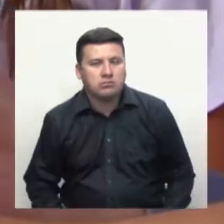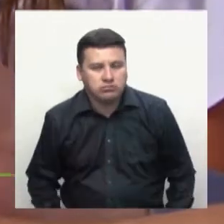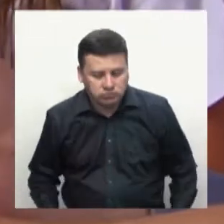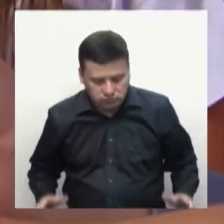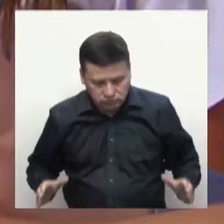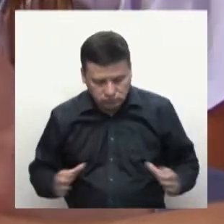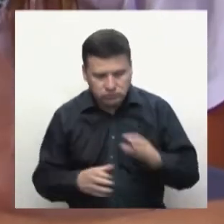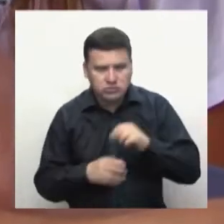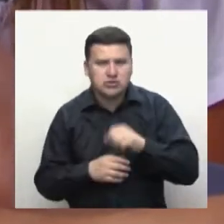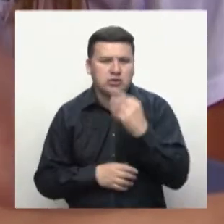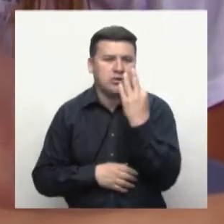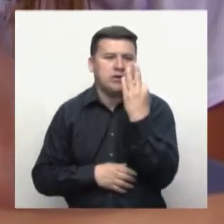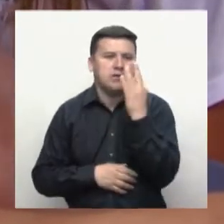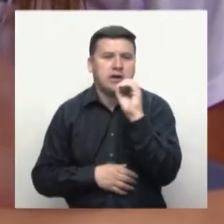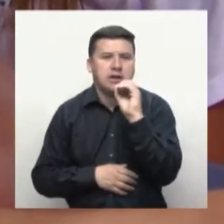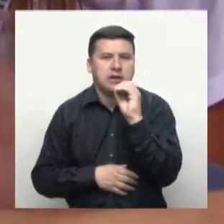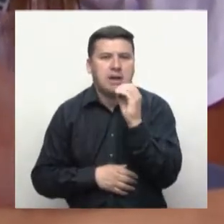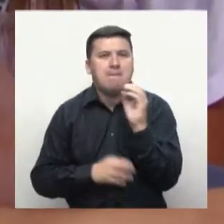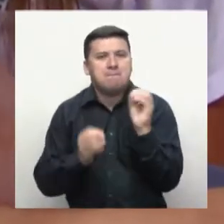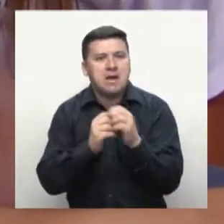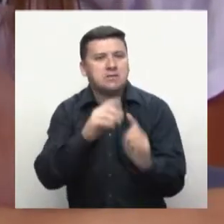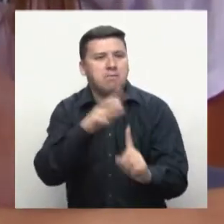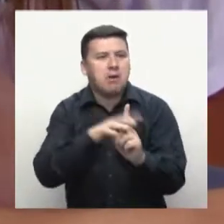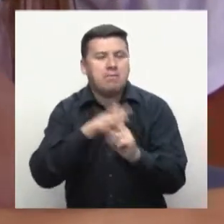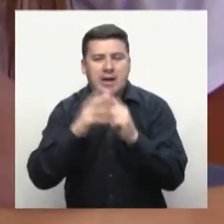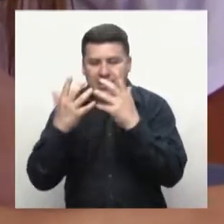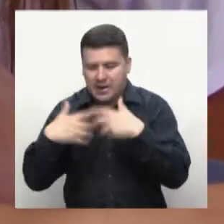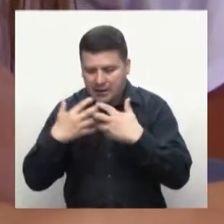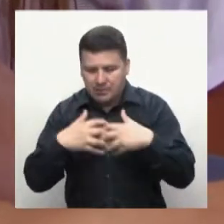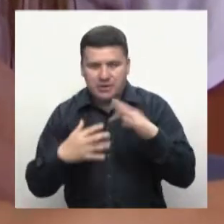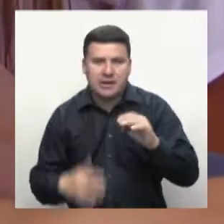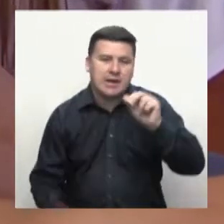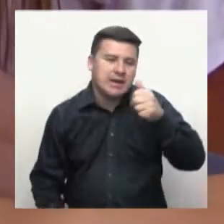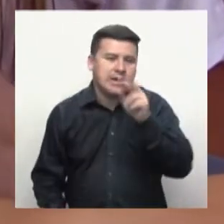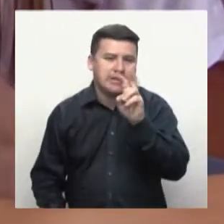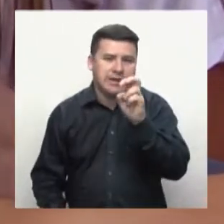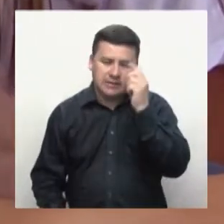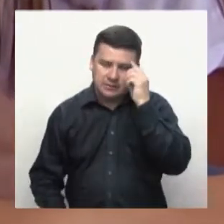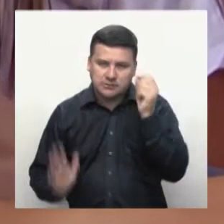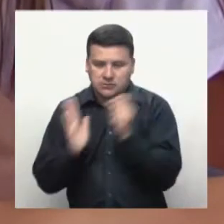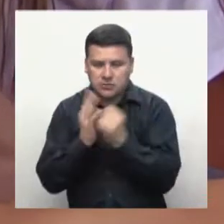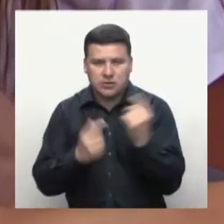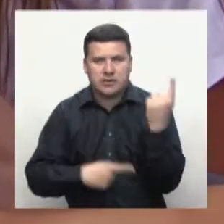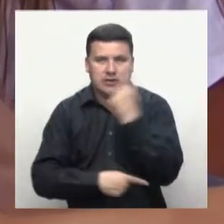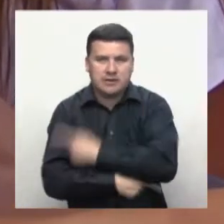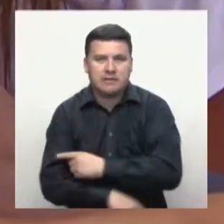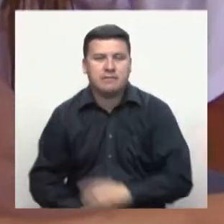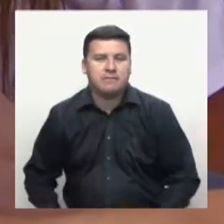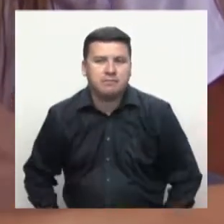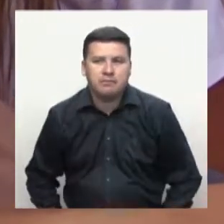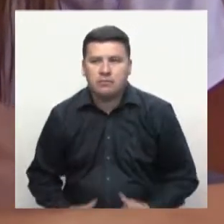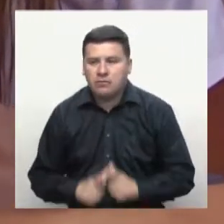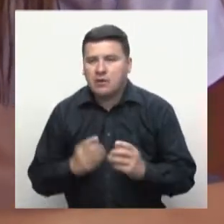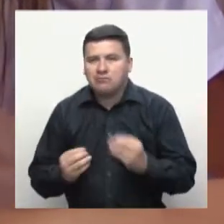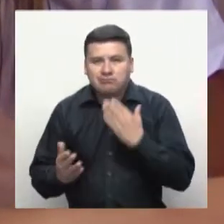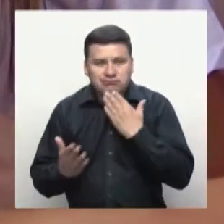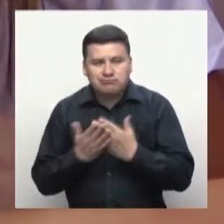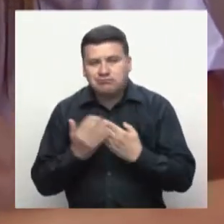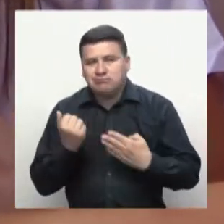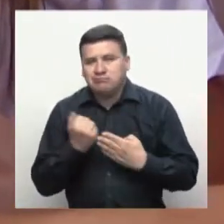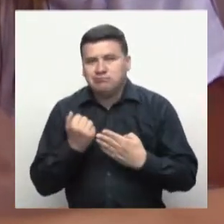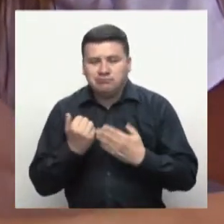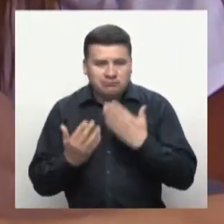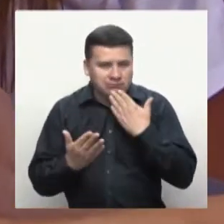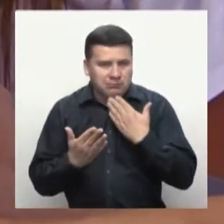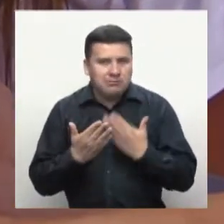Enormemente agradecida con el SENA porque nos abre las puertas y nos da la posibilidad de emprender, de formar empresa,